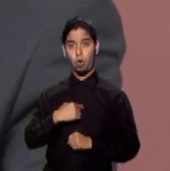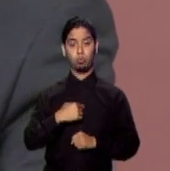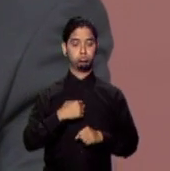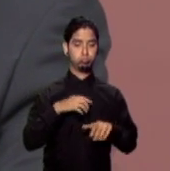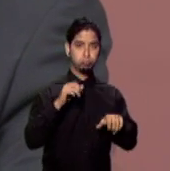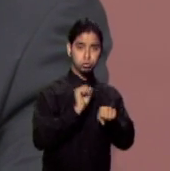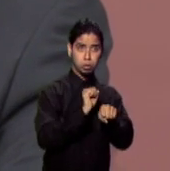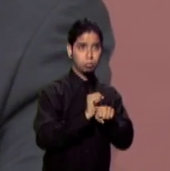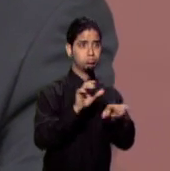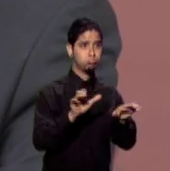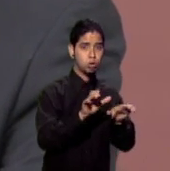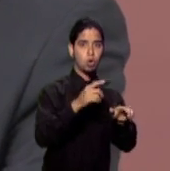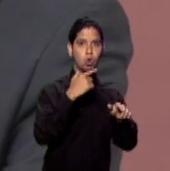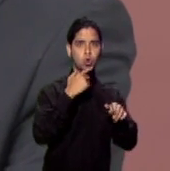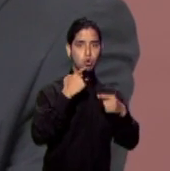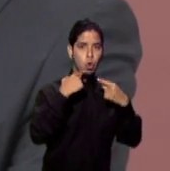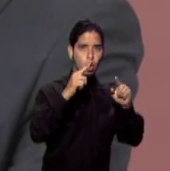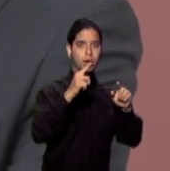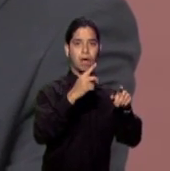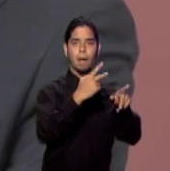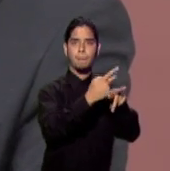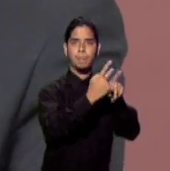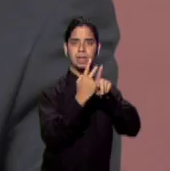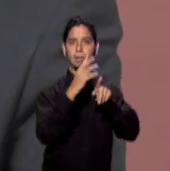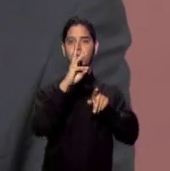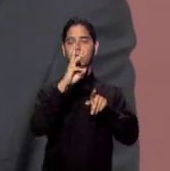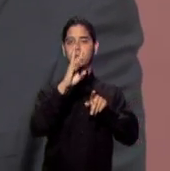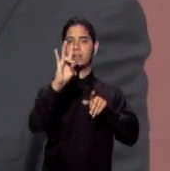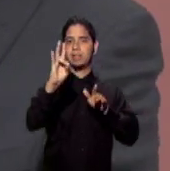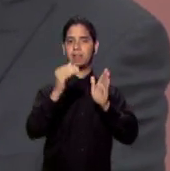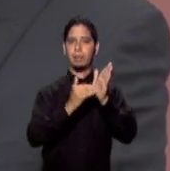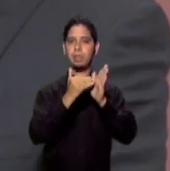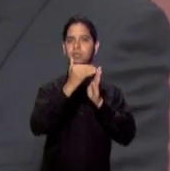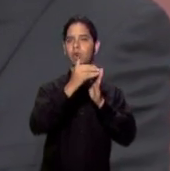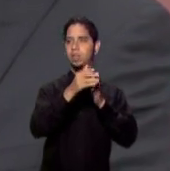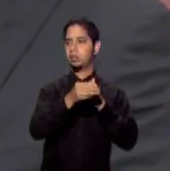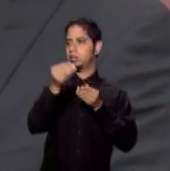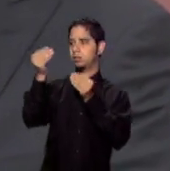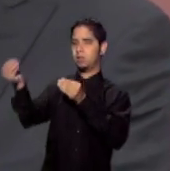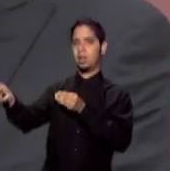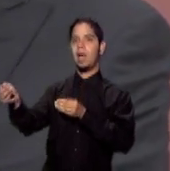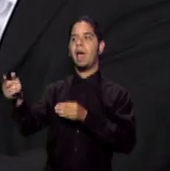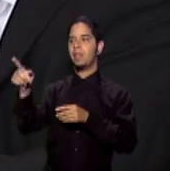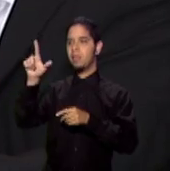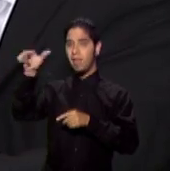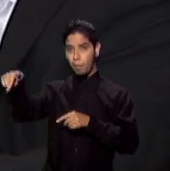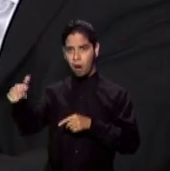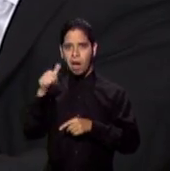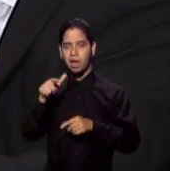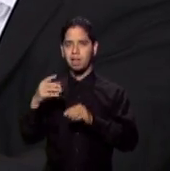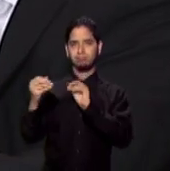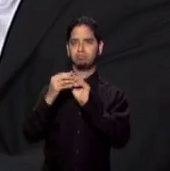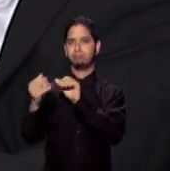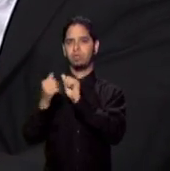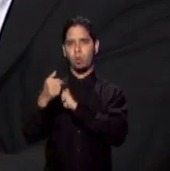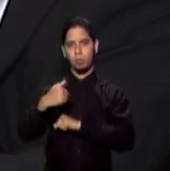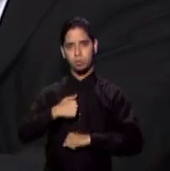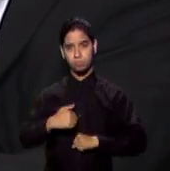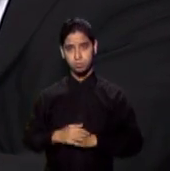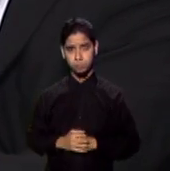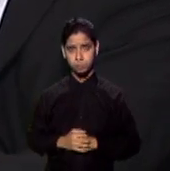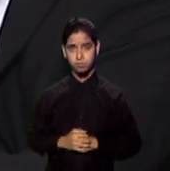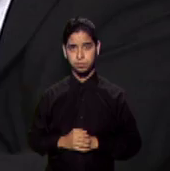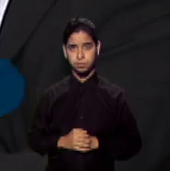que se le aprobara un préstamo de 60 millones, por virtud de cuyo préstamo ella puede reclamar que tiene superávit. En torno a la comunicación con David